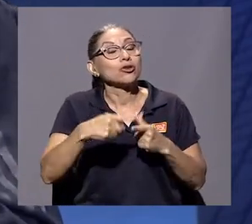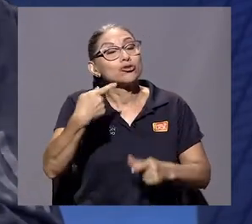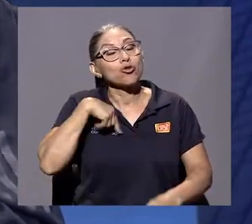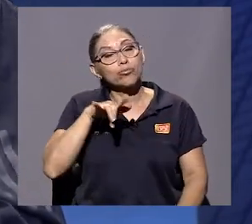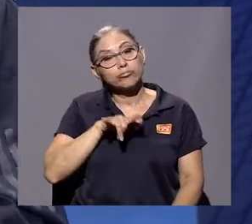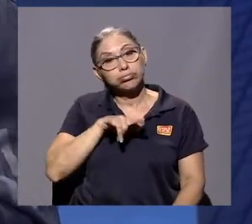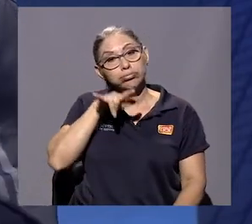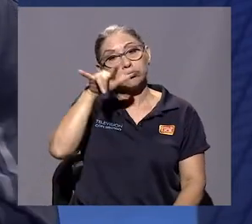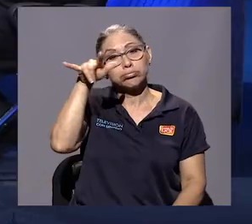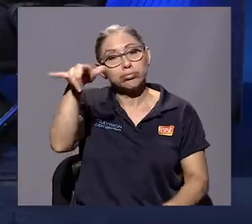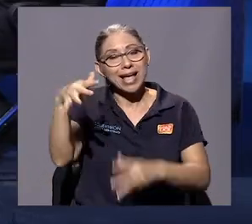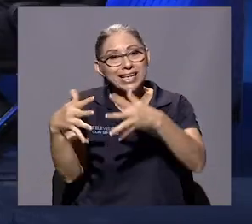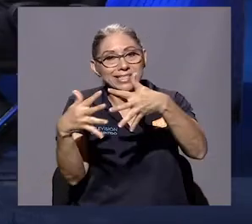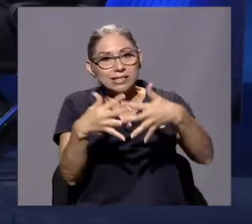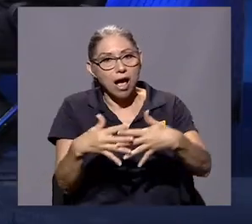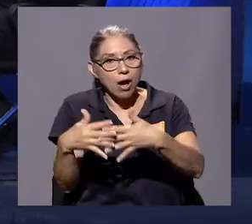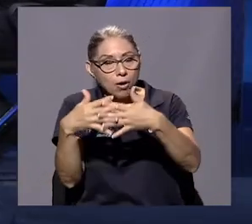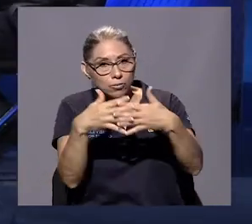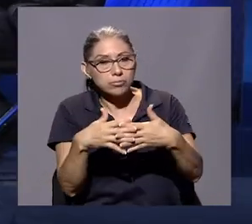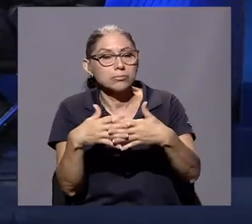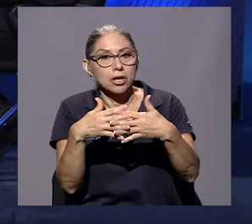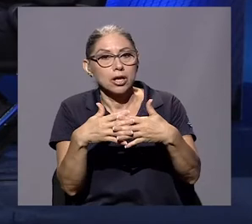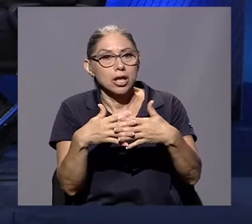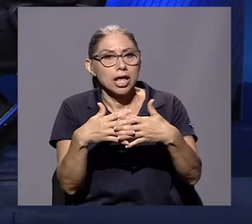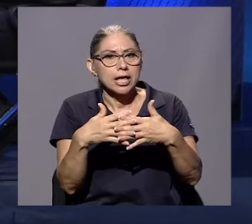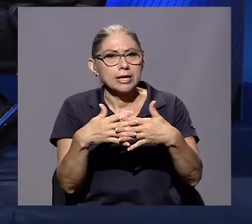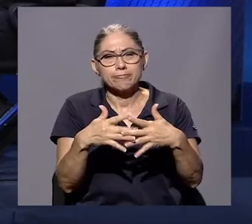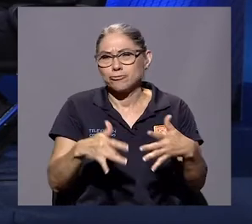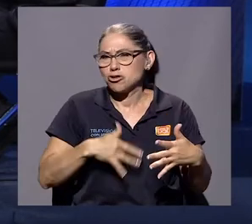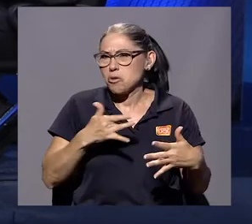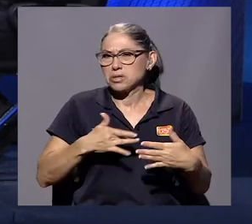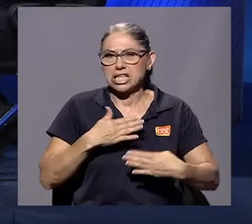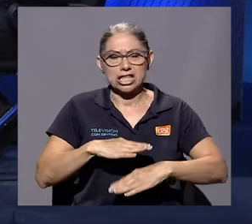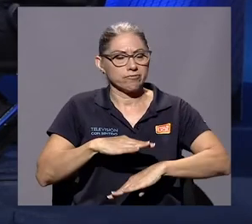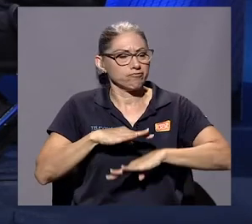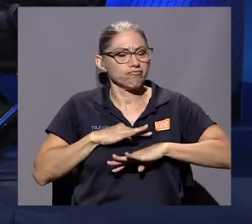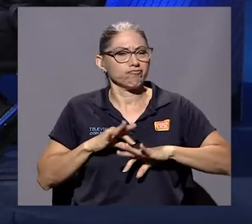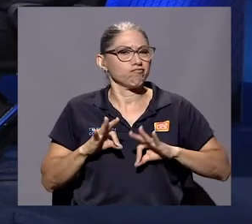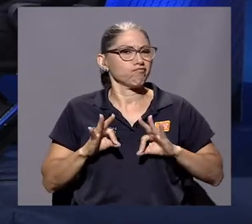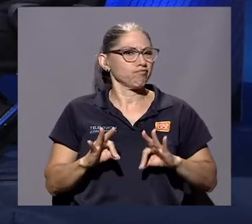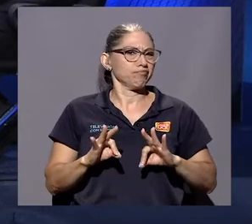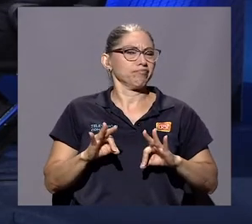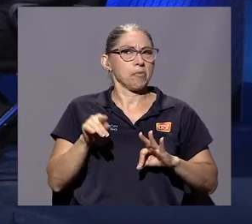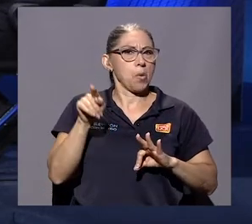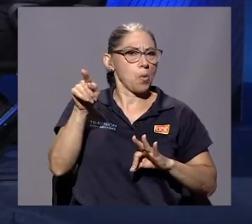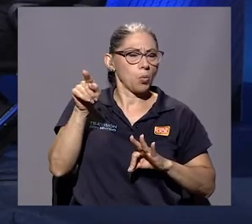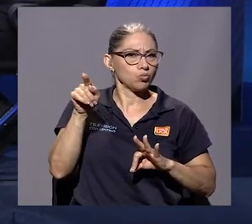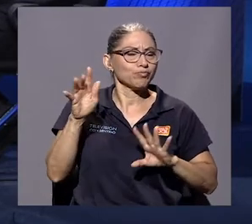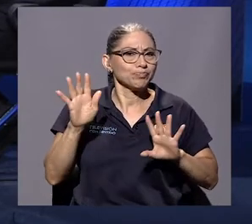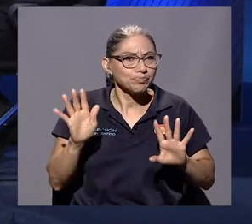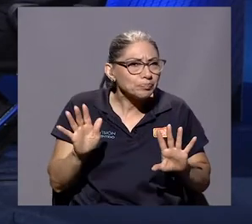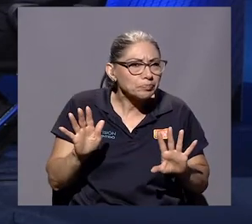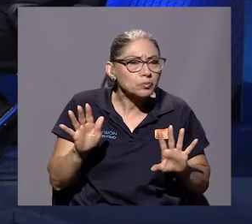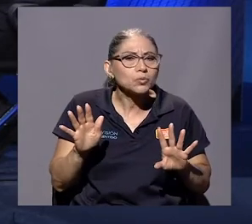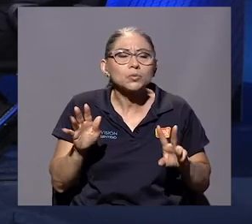estando en Estados Unidos y encontrándome un poco disconforme con lo que ahí